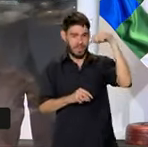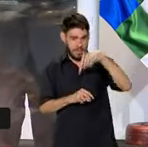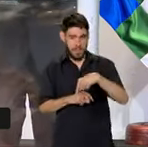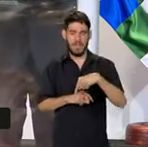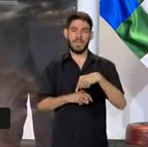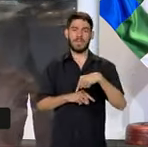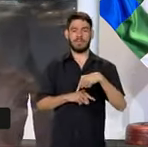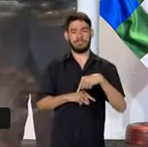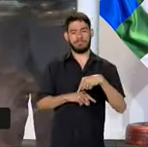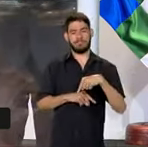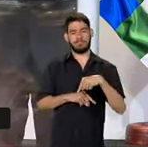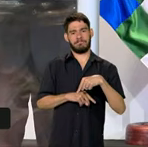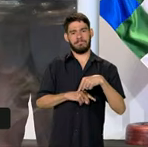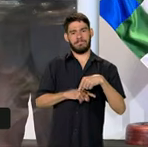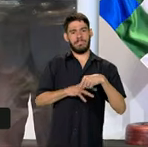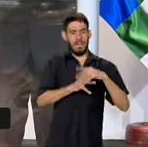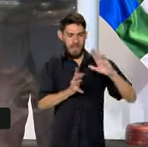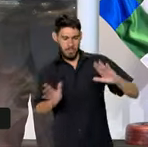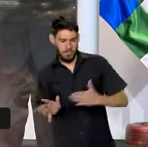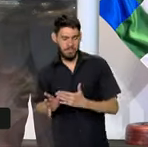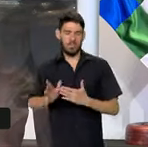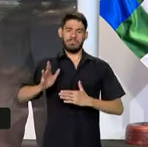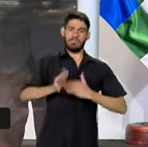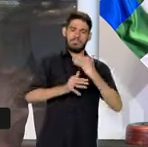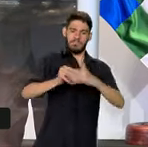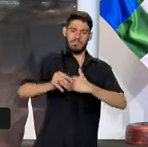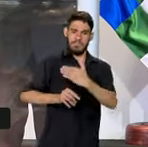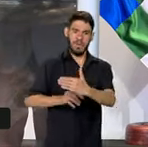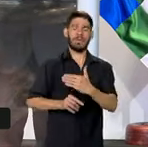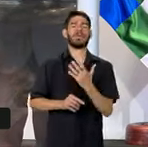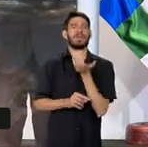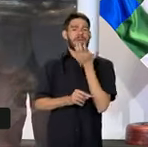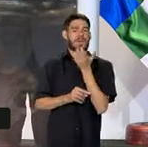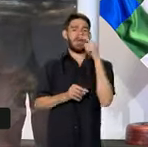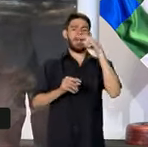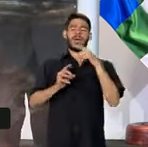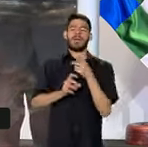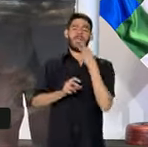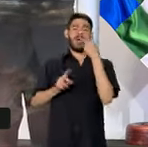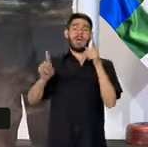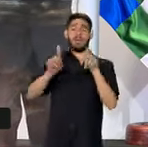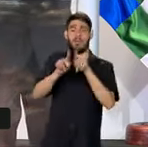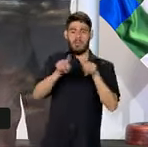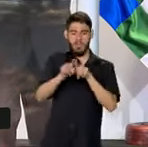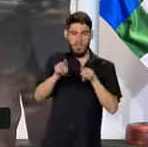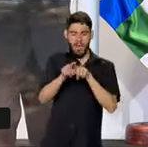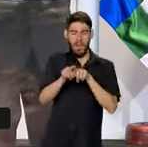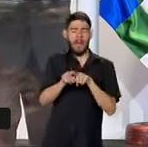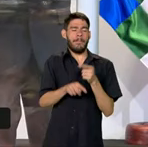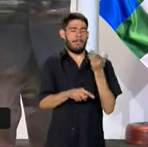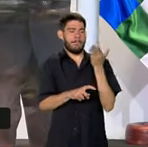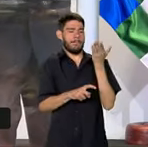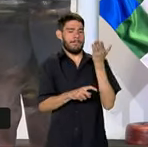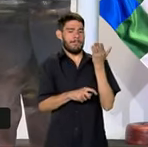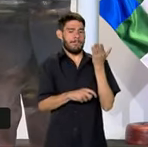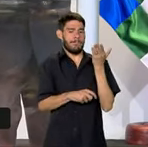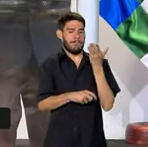acelerando los procesos. Es aquí que queremos destacar también lo que el señor